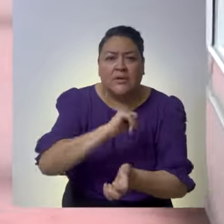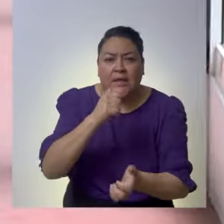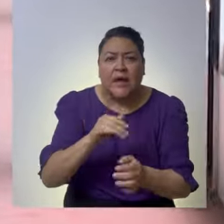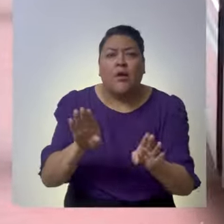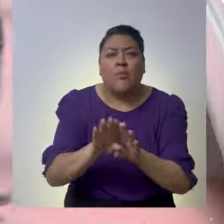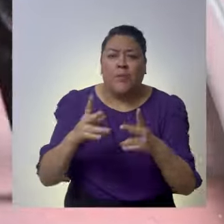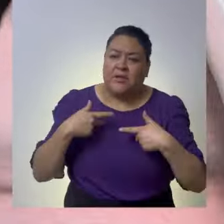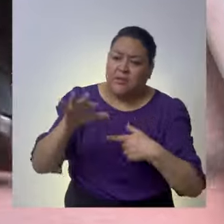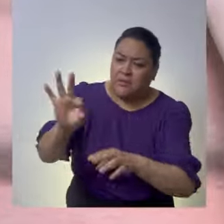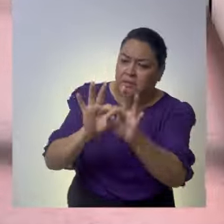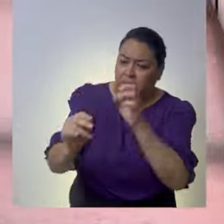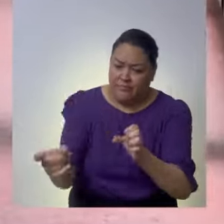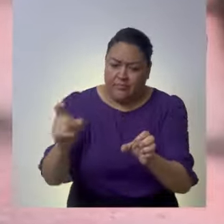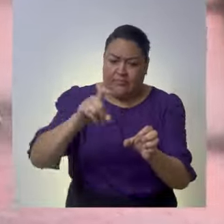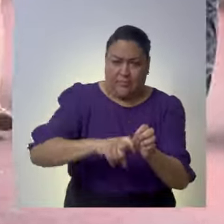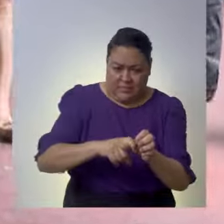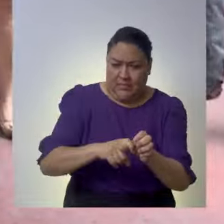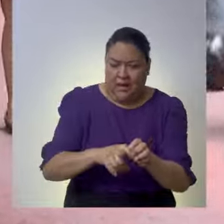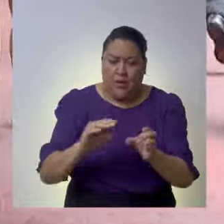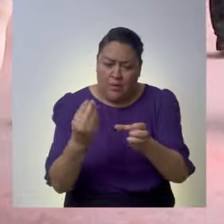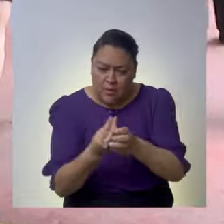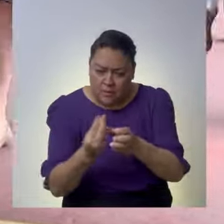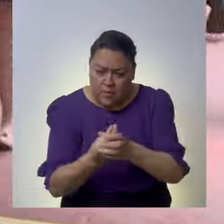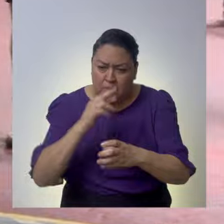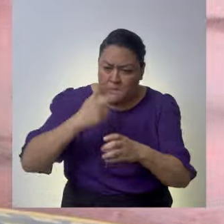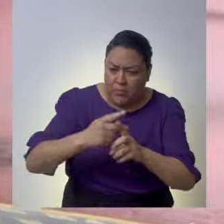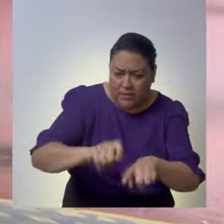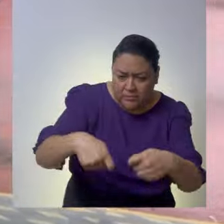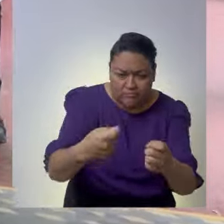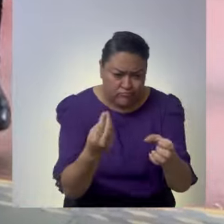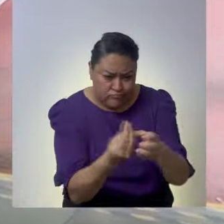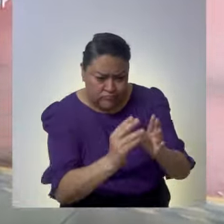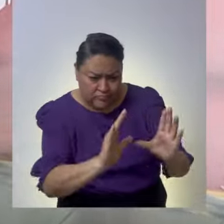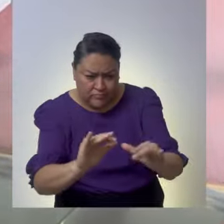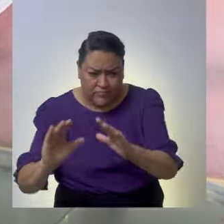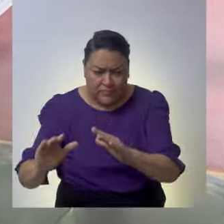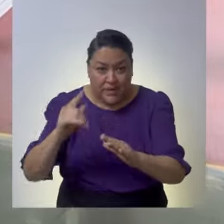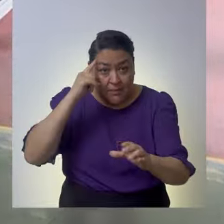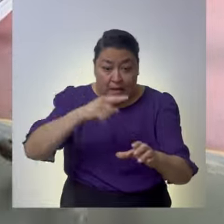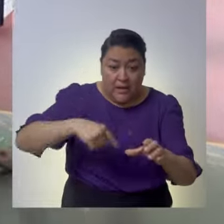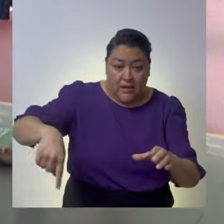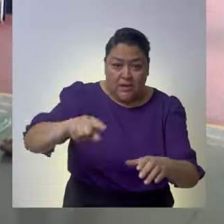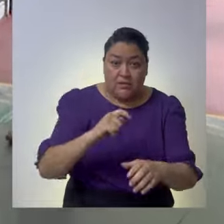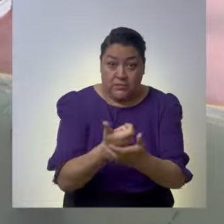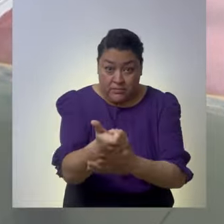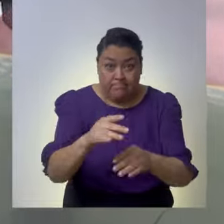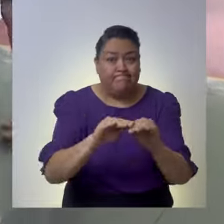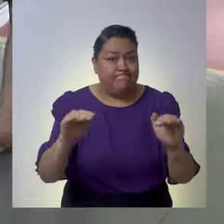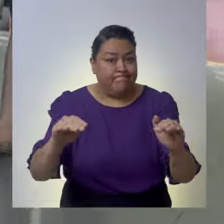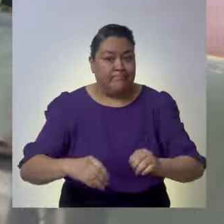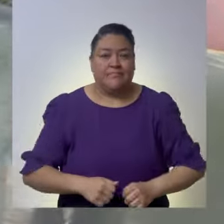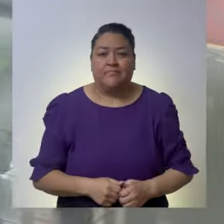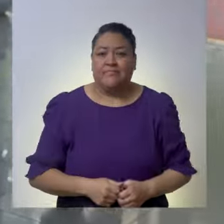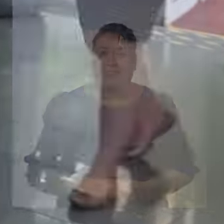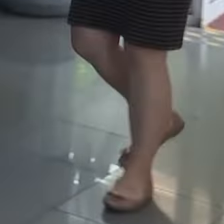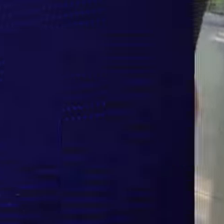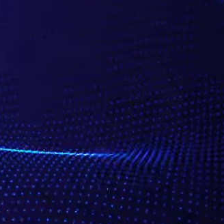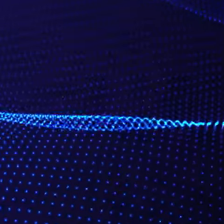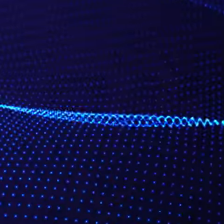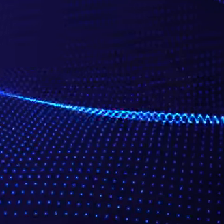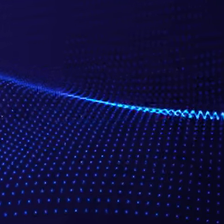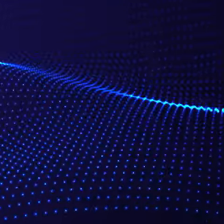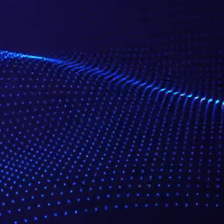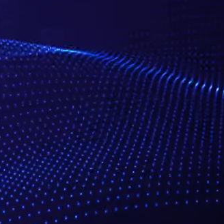no discriminación en los procesos de reclutamiento, selección, movilidad, capacitación y garantizar la igualdad salarial.